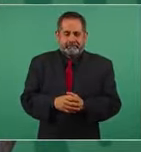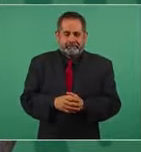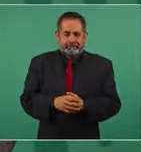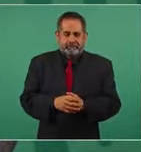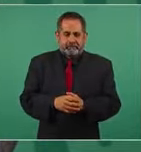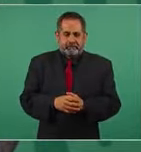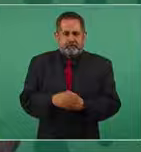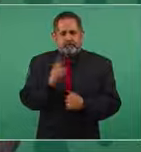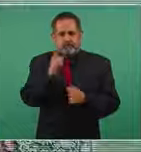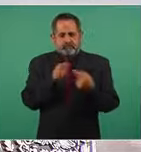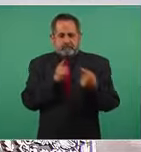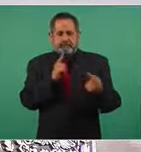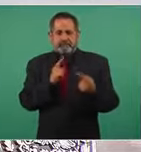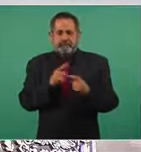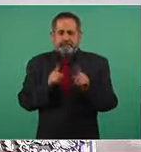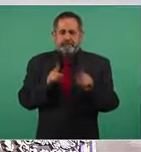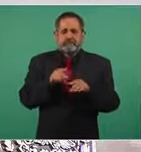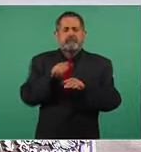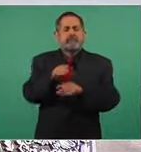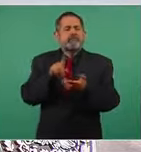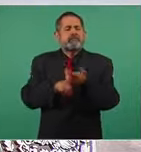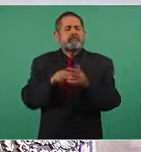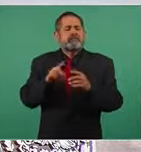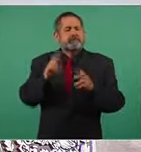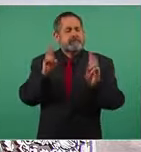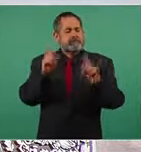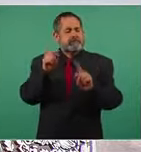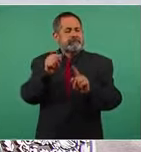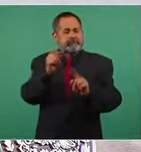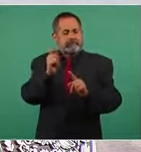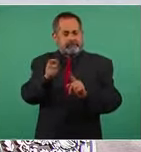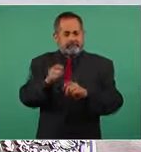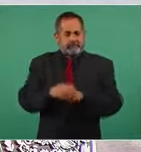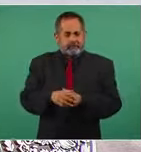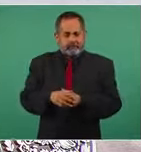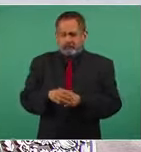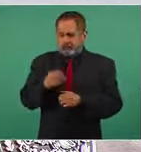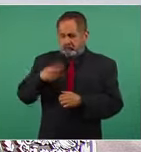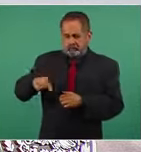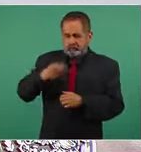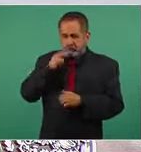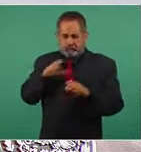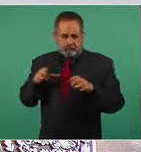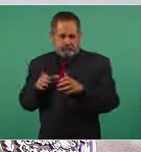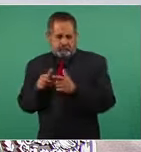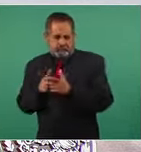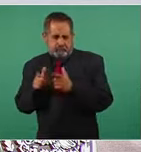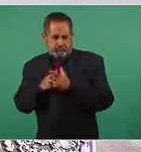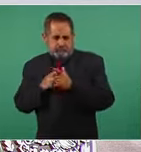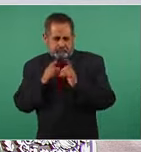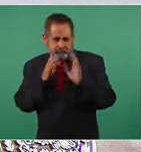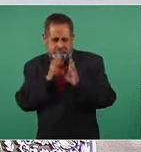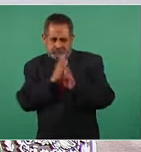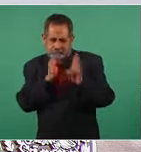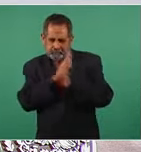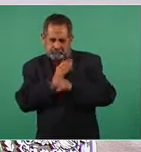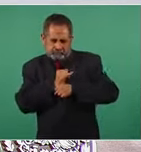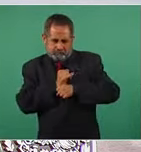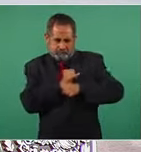discrepamos en lo de el uso de la inteligencia